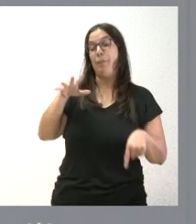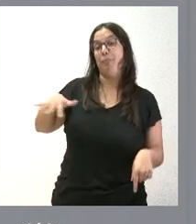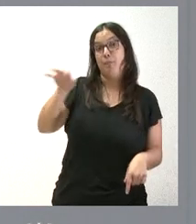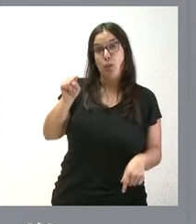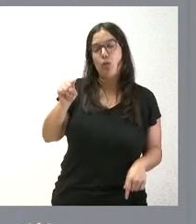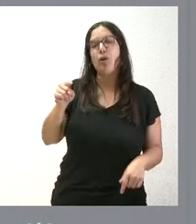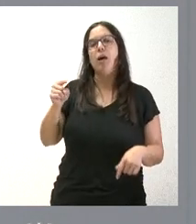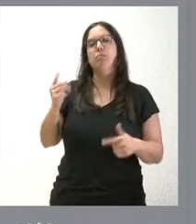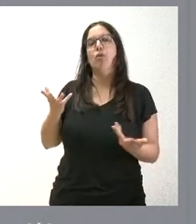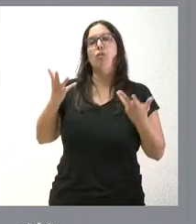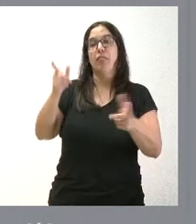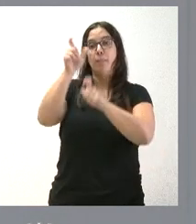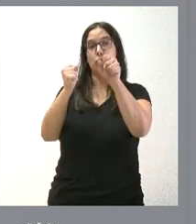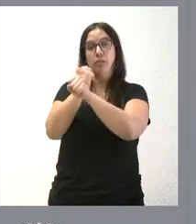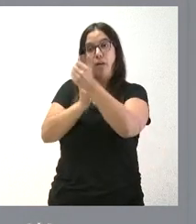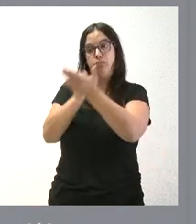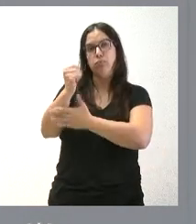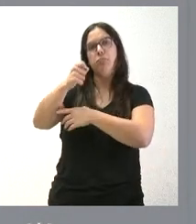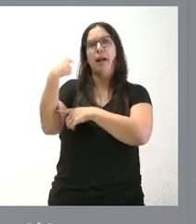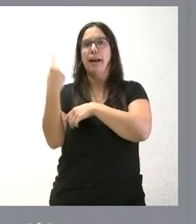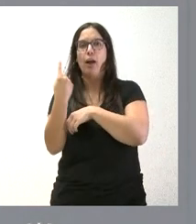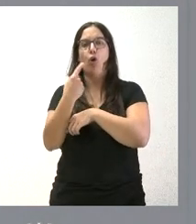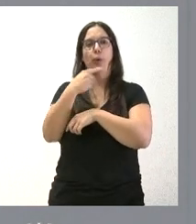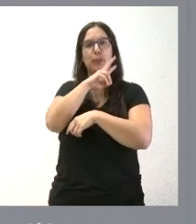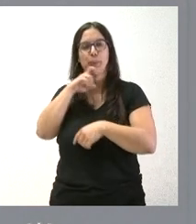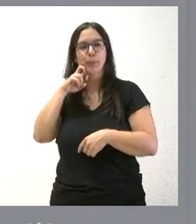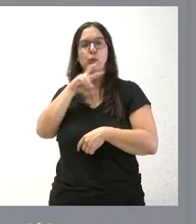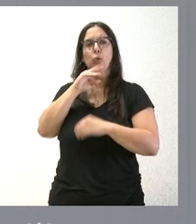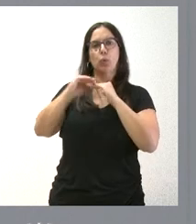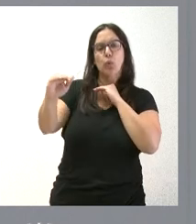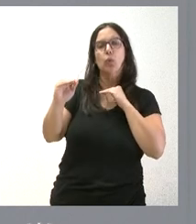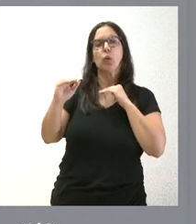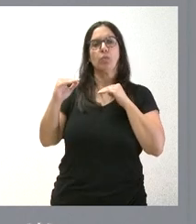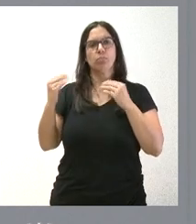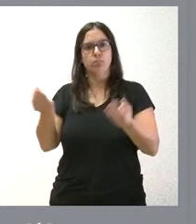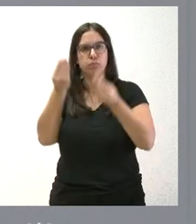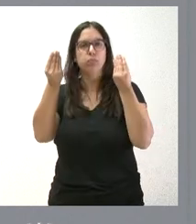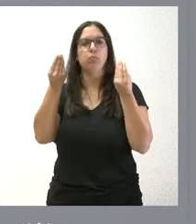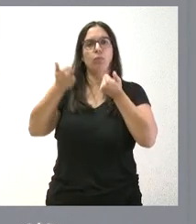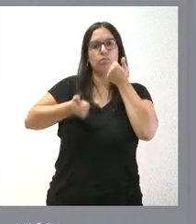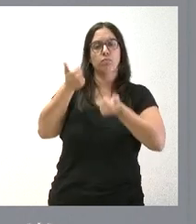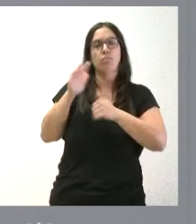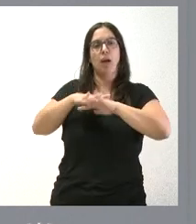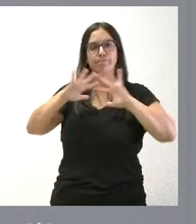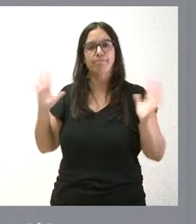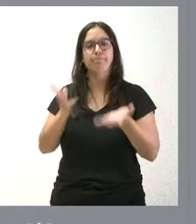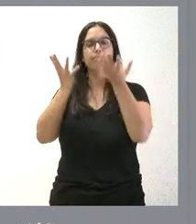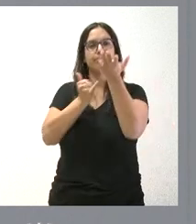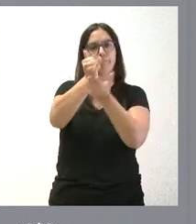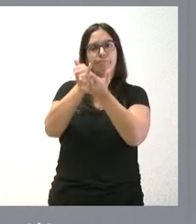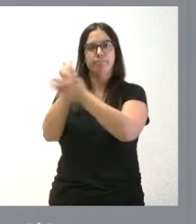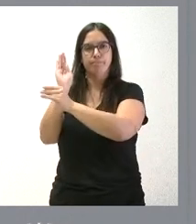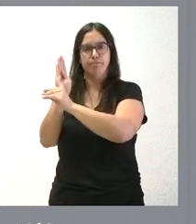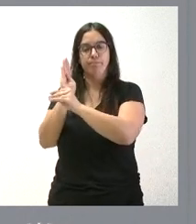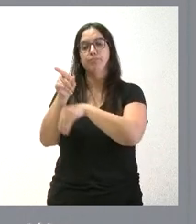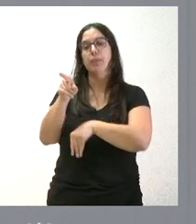proporcionar a los agricultores un riego más eficiente, sostenible y competitivo para impulsar cultivos hortícolas. Los trabajos